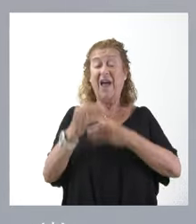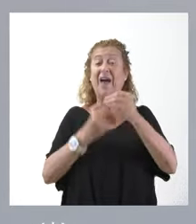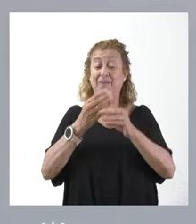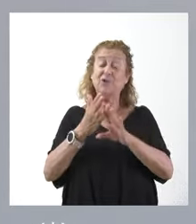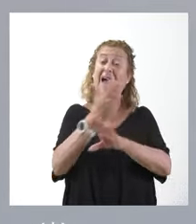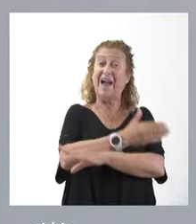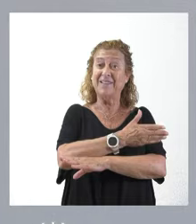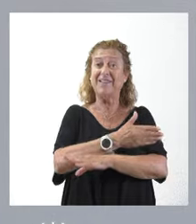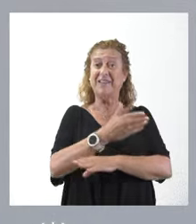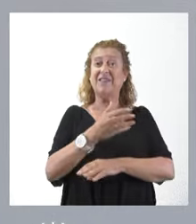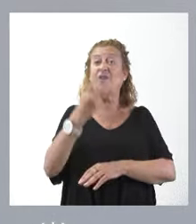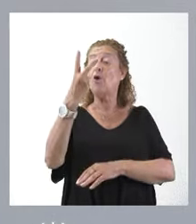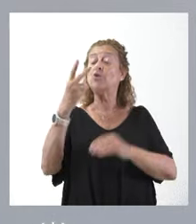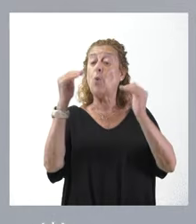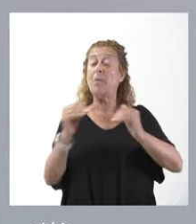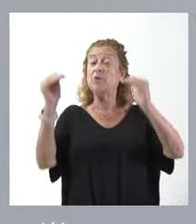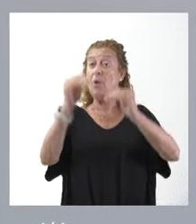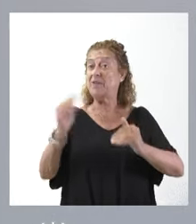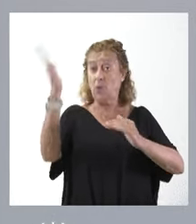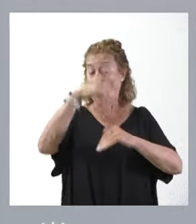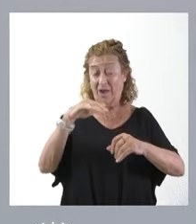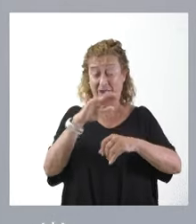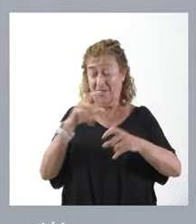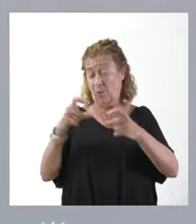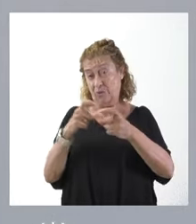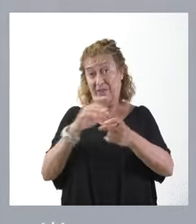de que tengamos dos jueves sin Consejo de Gobierno. Volveremos, por tanto,